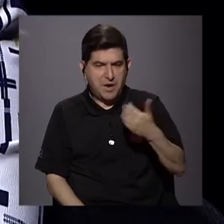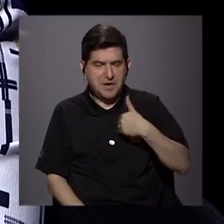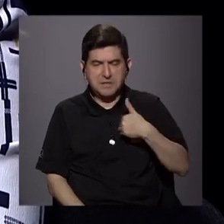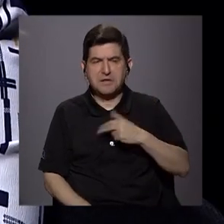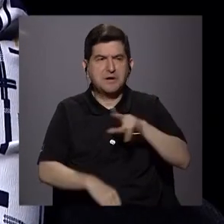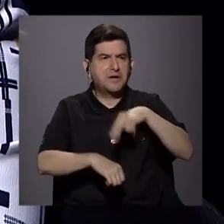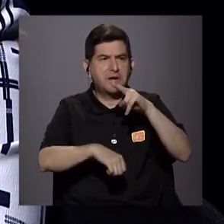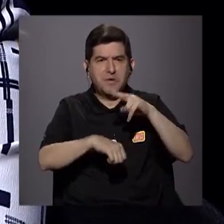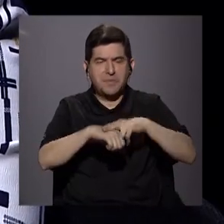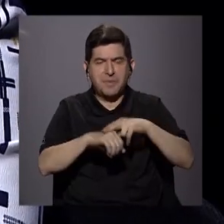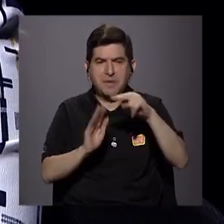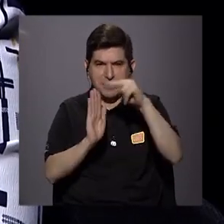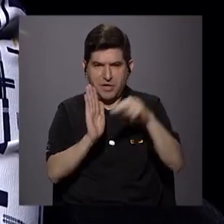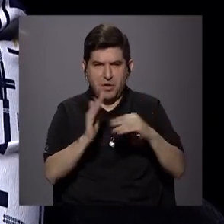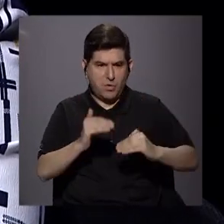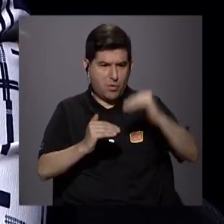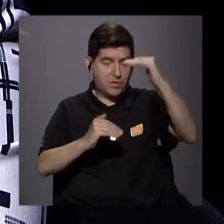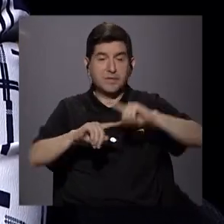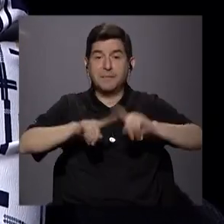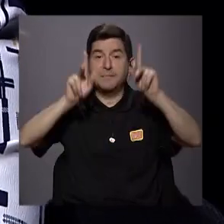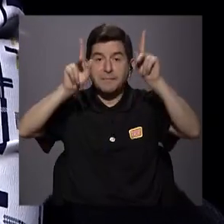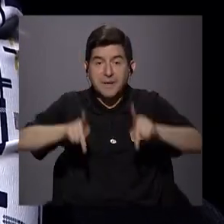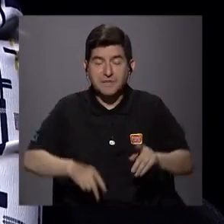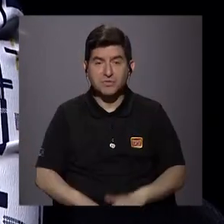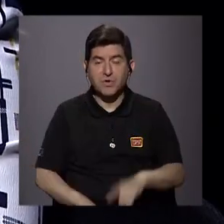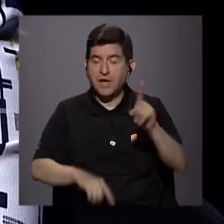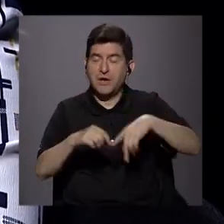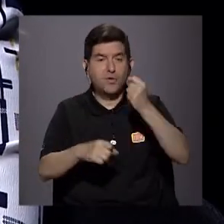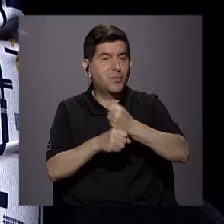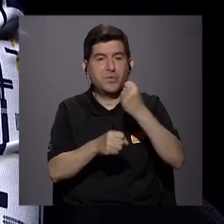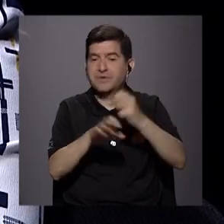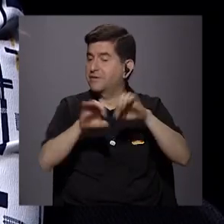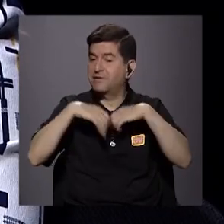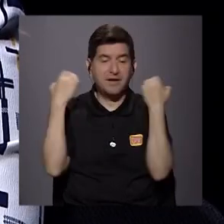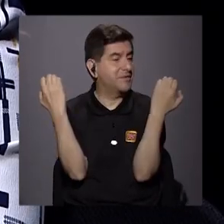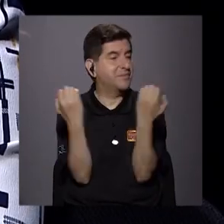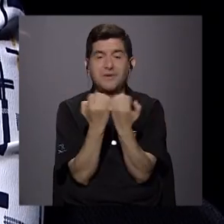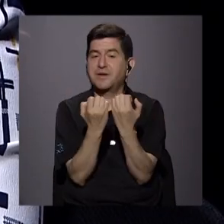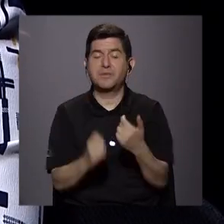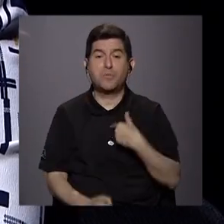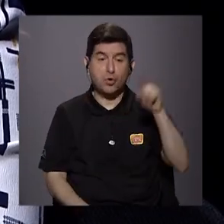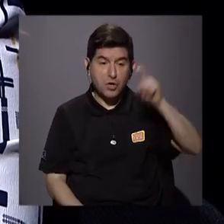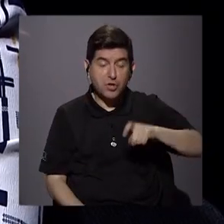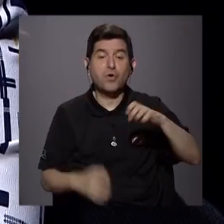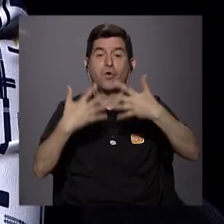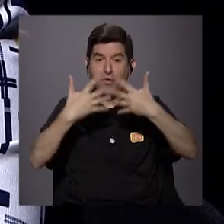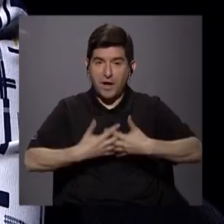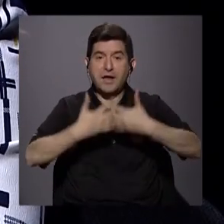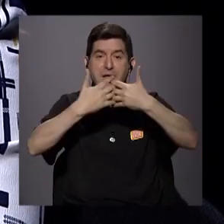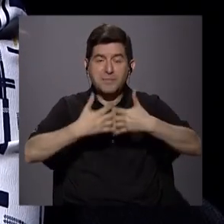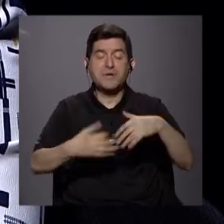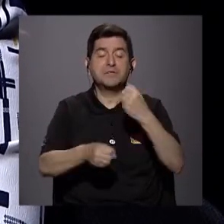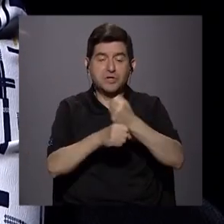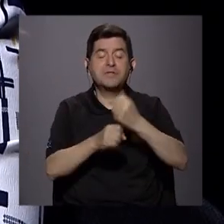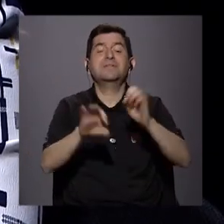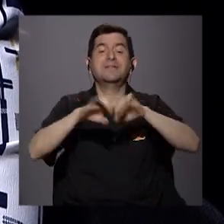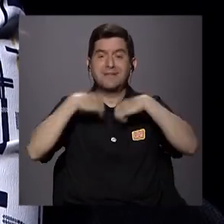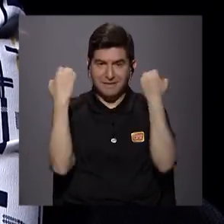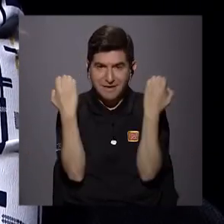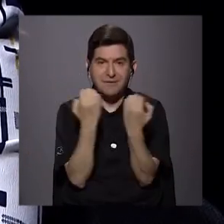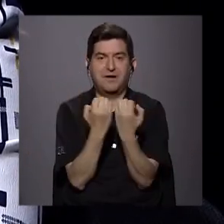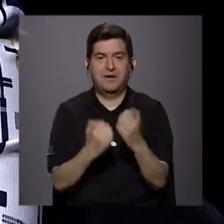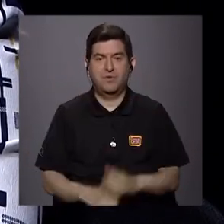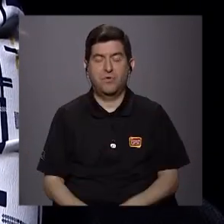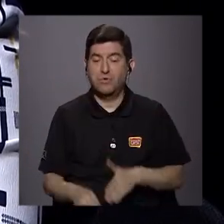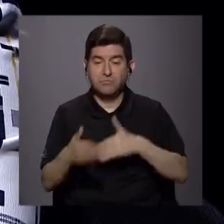promedio altísimo y resulta que esa persona no puede trabajar en equipo. Cuando yo ocupo que mi empresa trabaje en equipo. Entonces, a